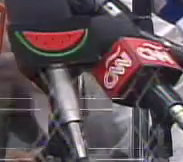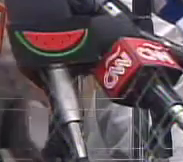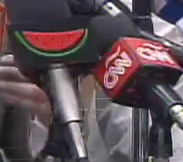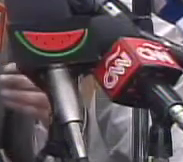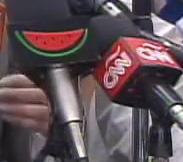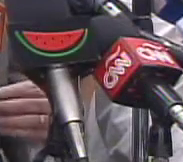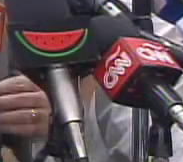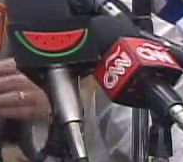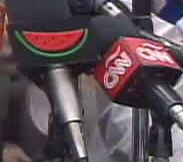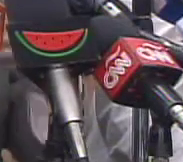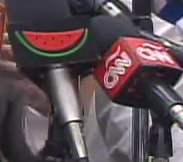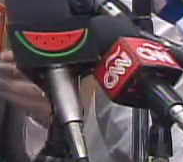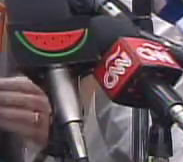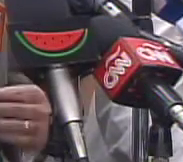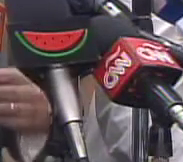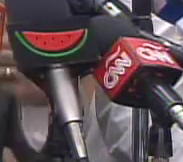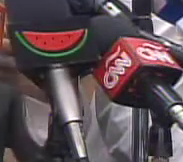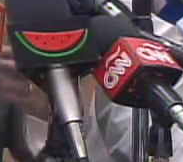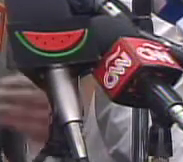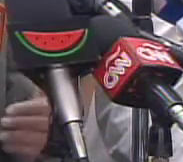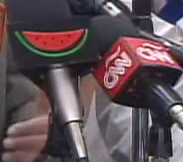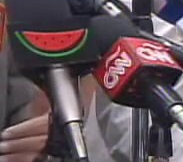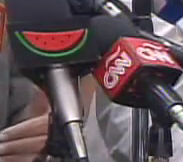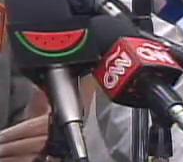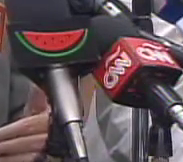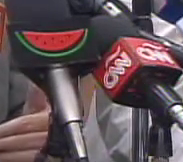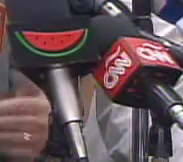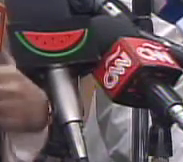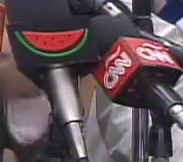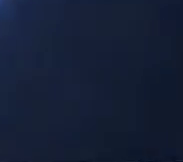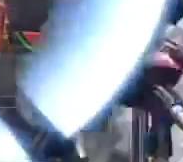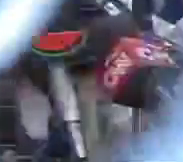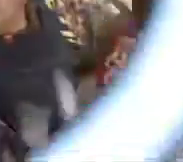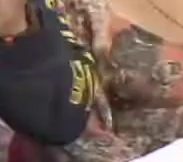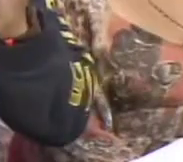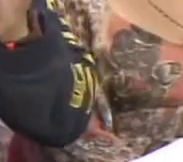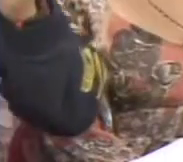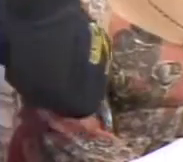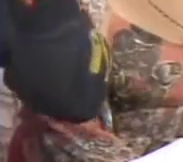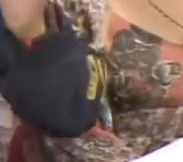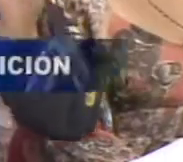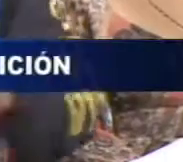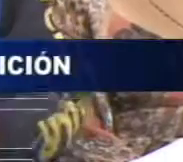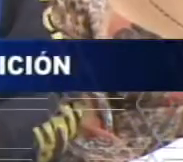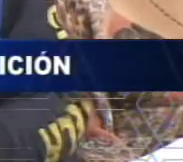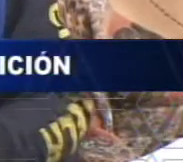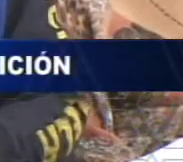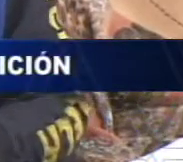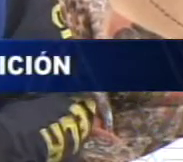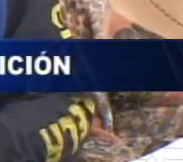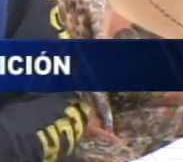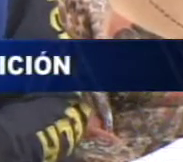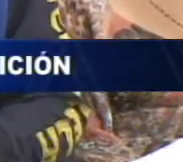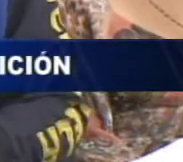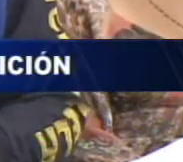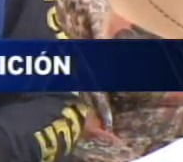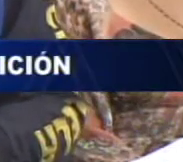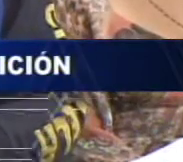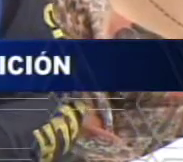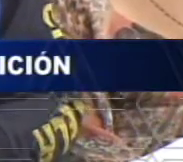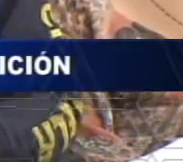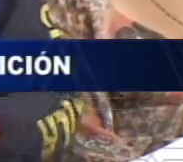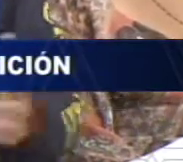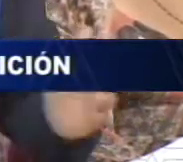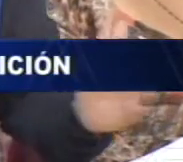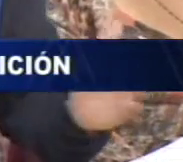Nacional Bolivariana ante instauración del Parlamento. Ratifican, diputados por el PSUV